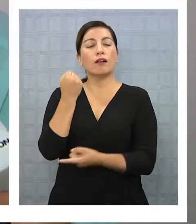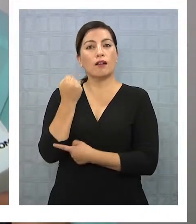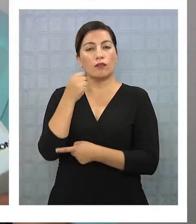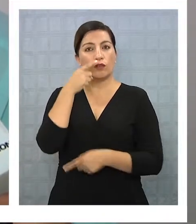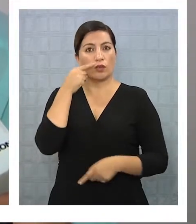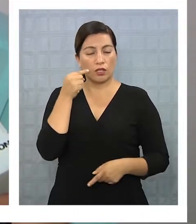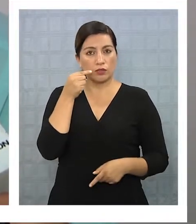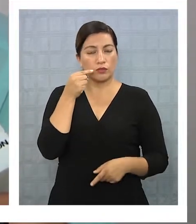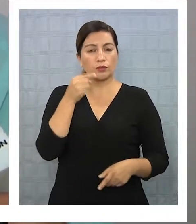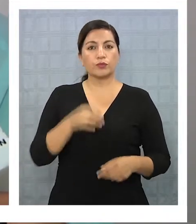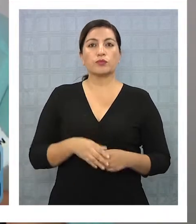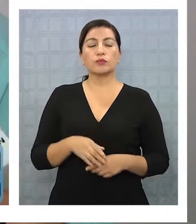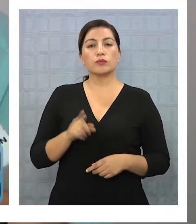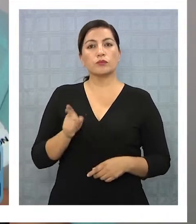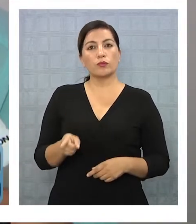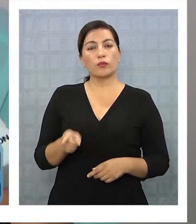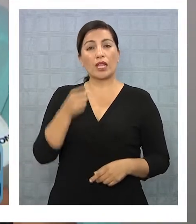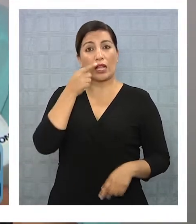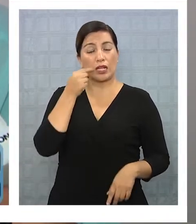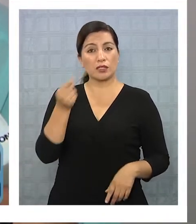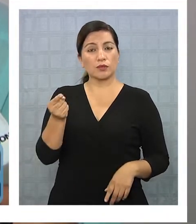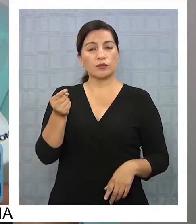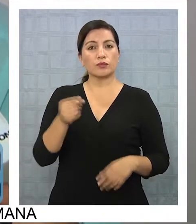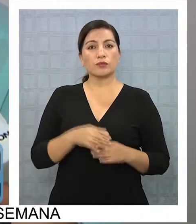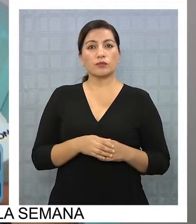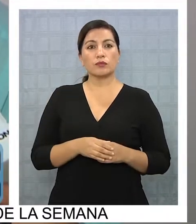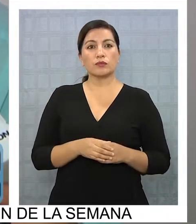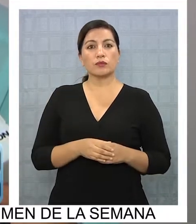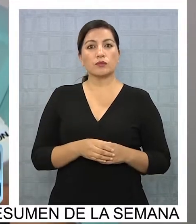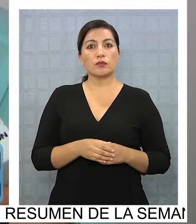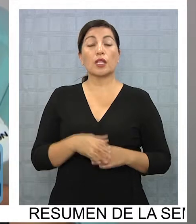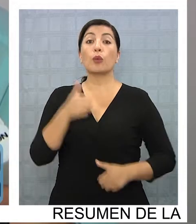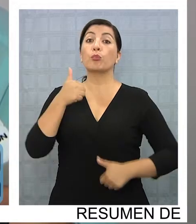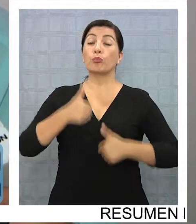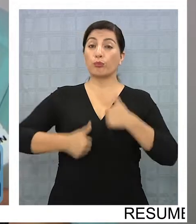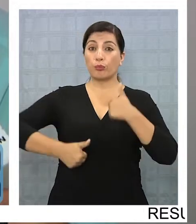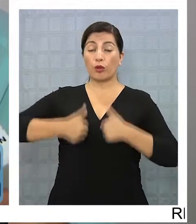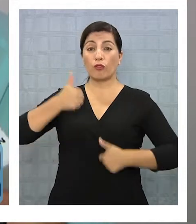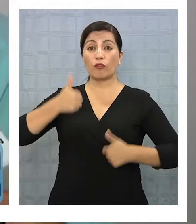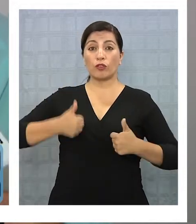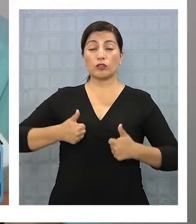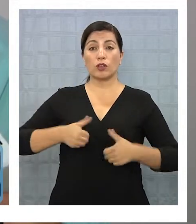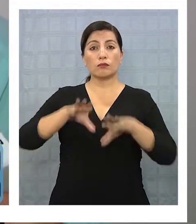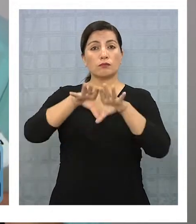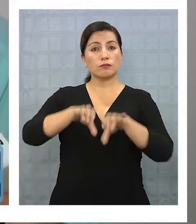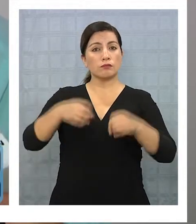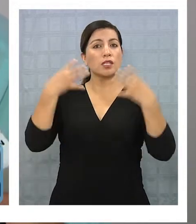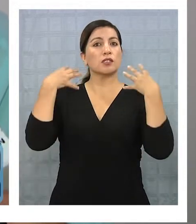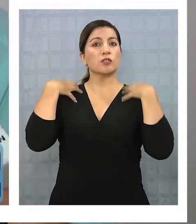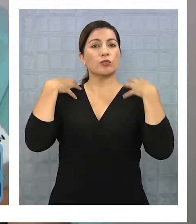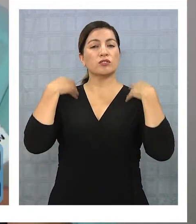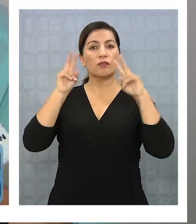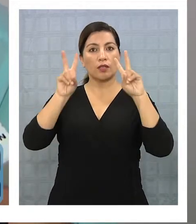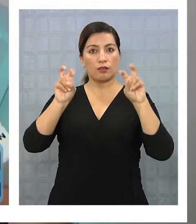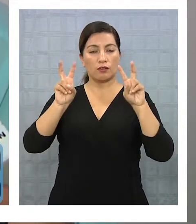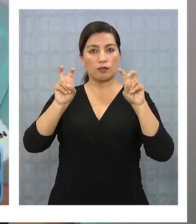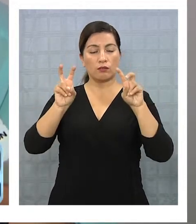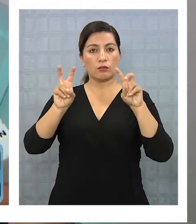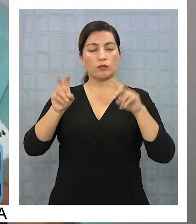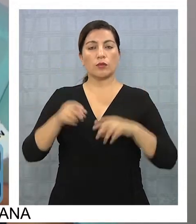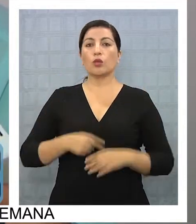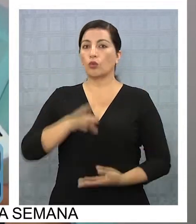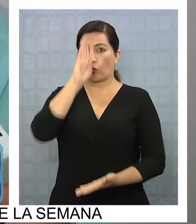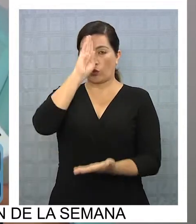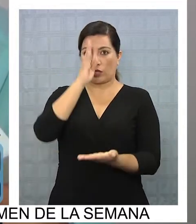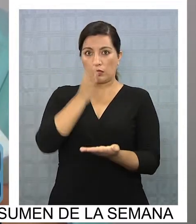y él fue consultado profesionalmente para que asumiera este tema. No es una